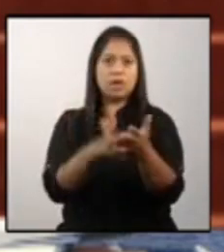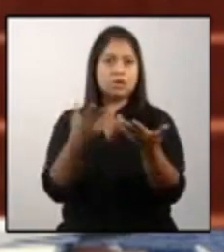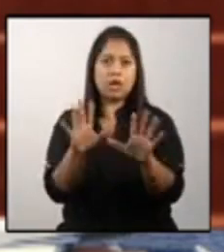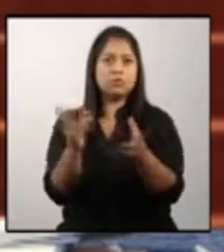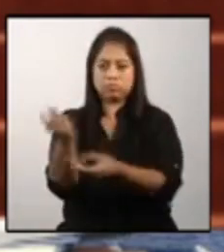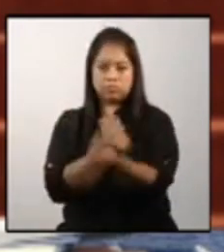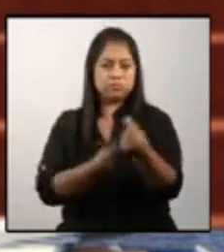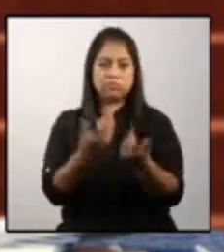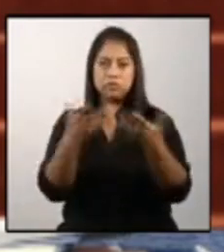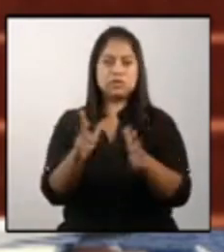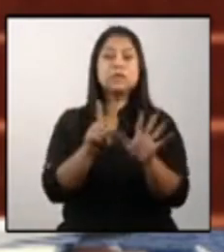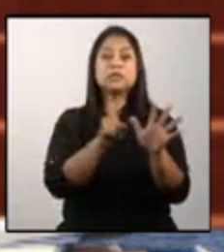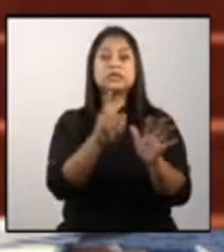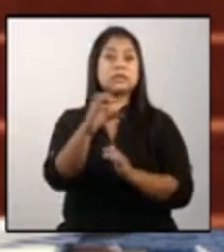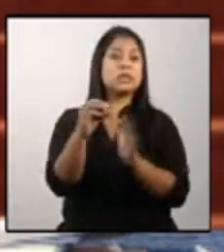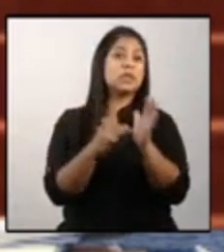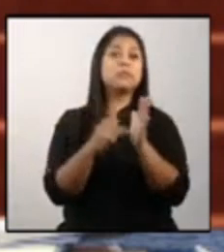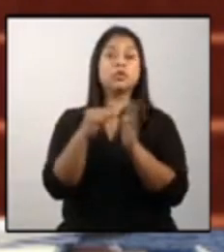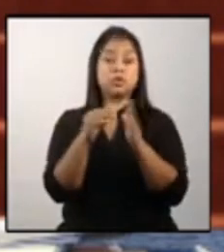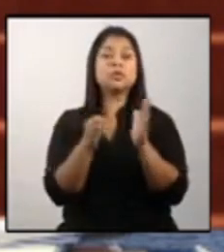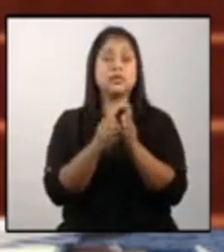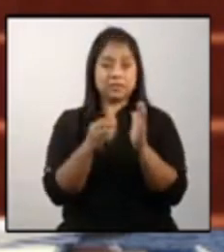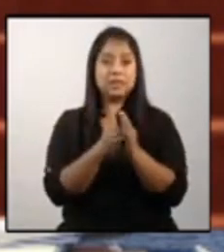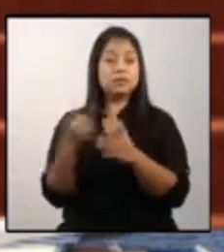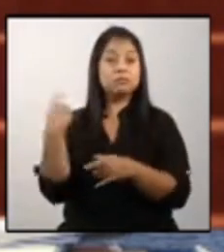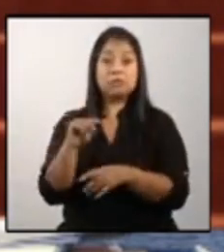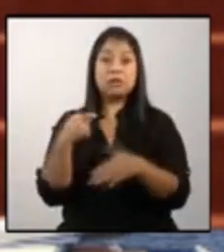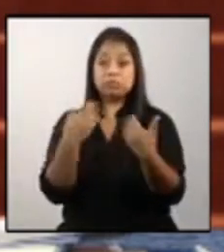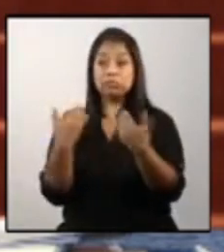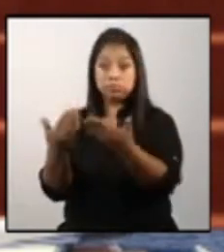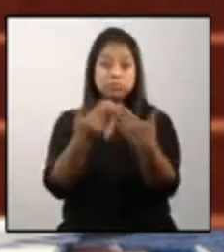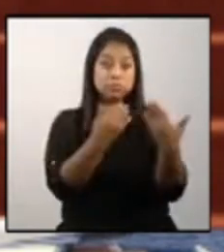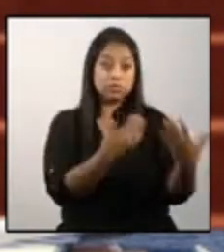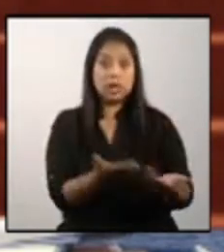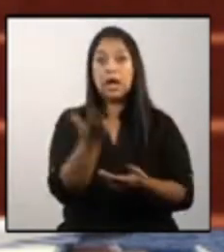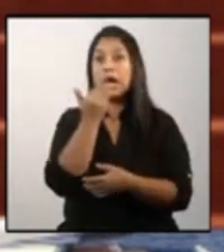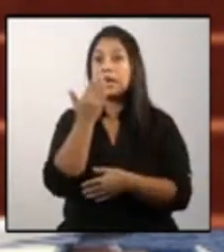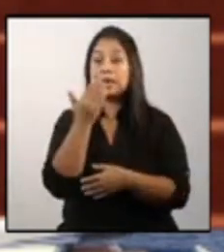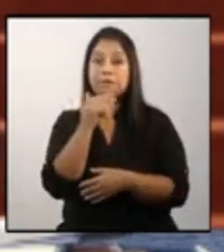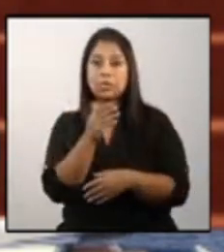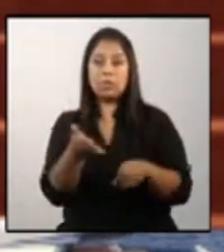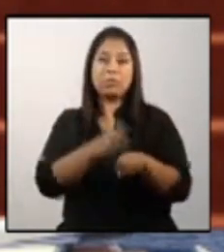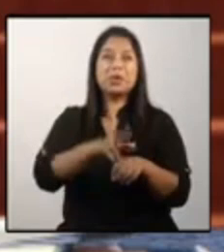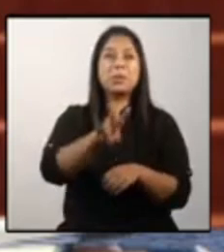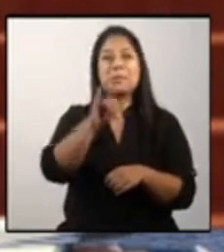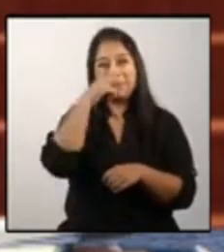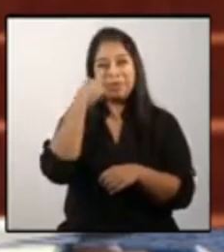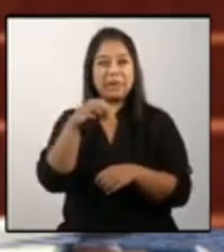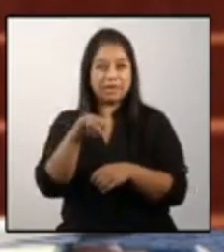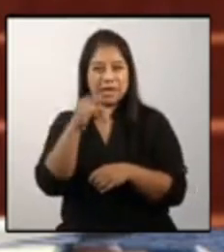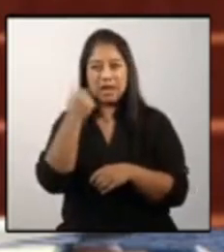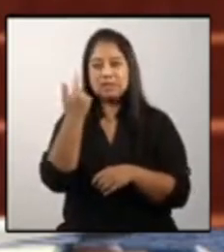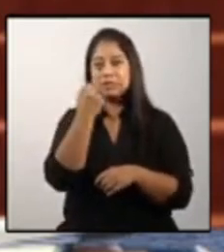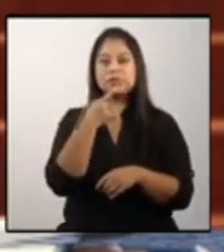transferencias por más de sesenta millones de quetzales para que le demos alimento suplementario de los seis meses a los